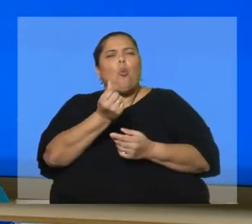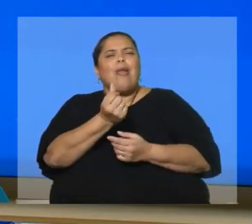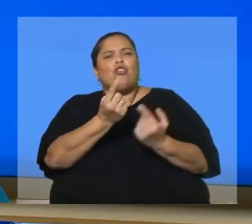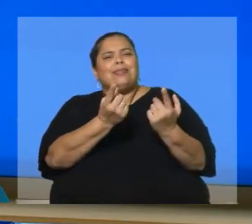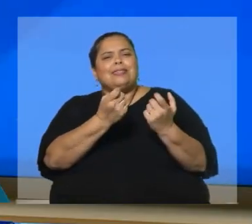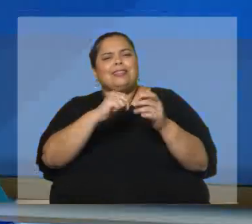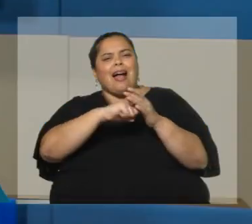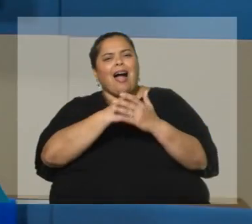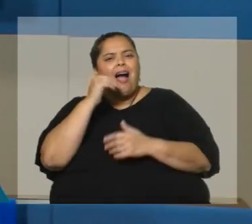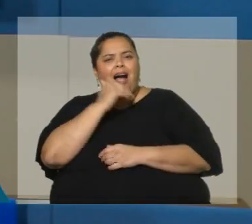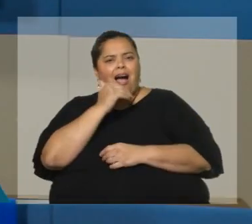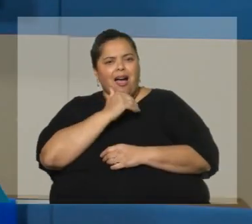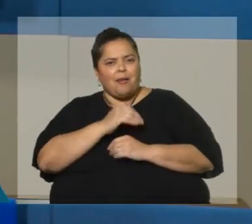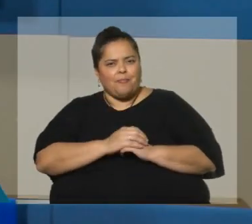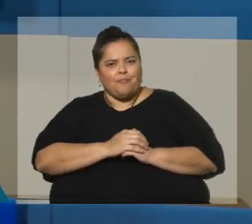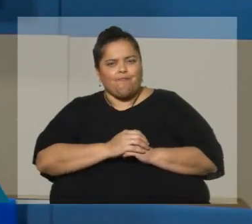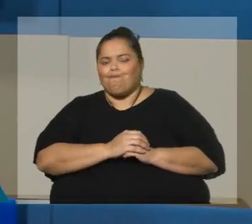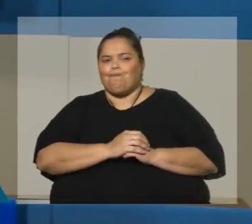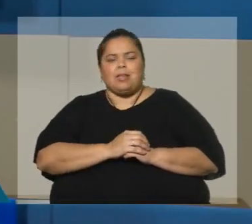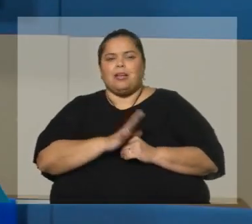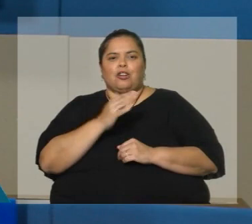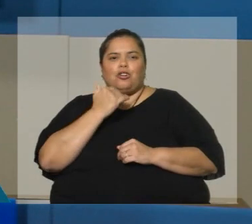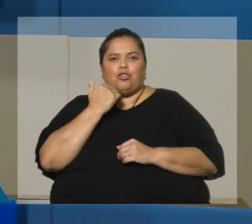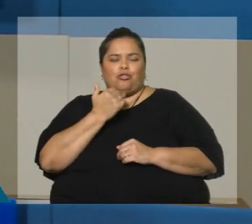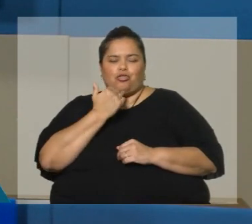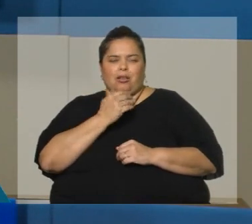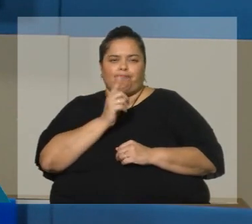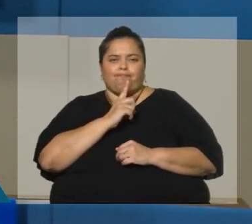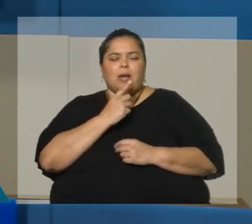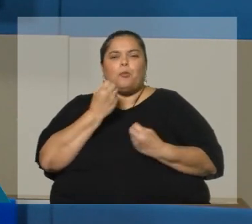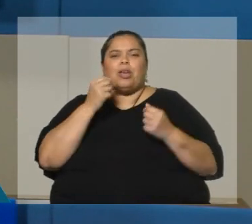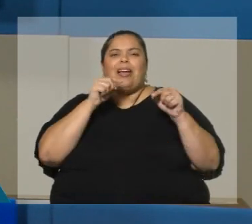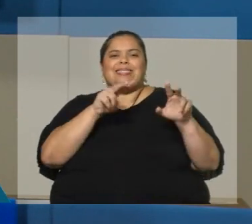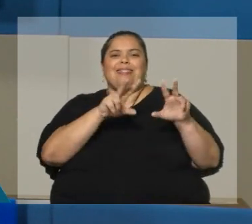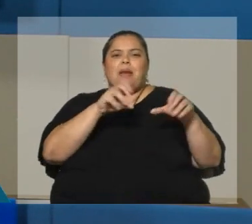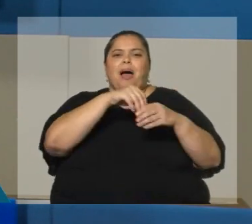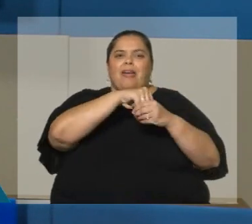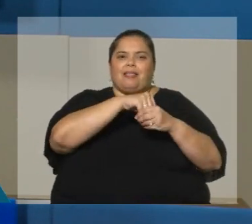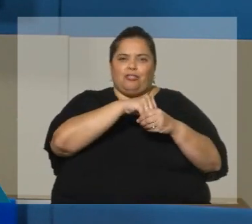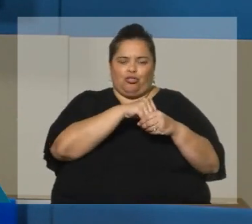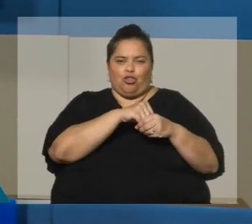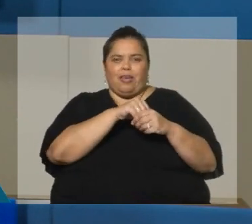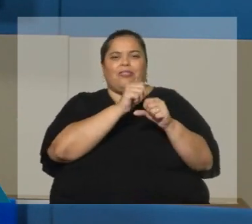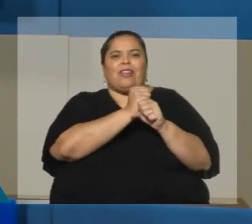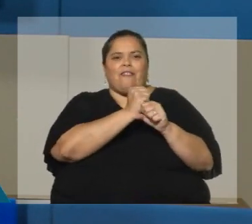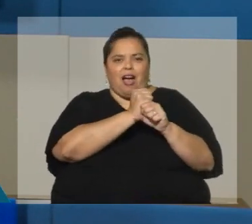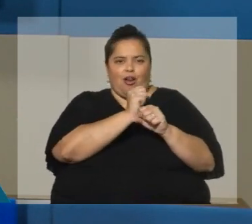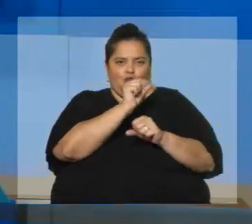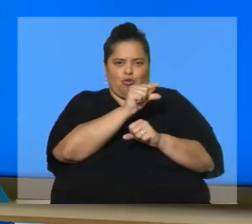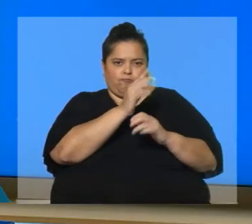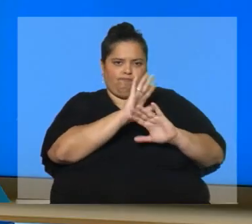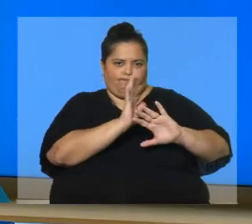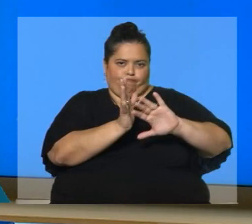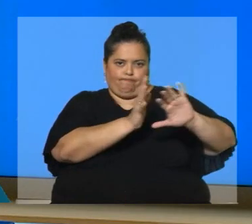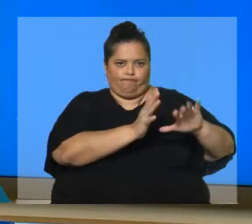cabeza? No estoy trabajando yo con ese tema. Ese tema está en la órbita de trabajo, PP y economía. Bien. ¿Y el tema de los